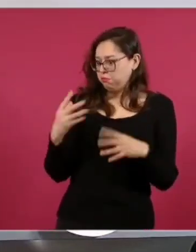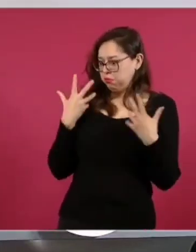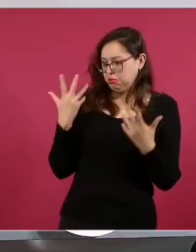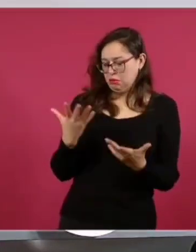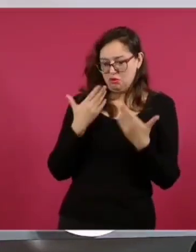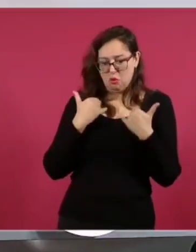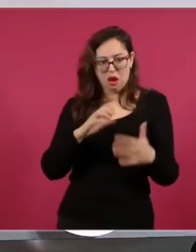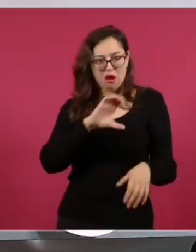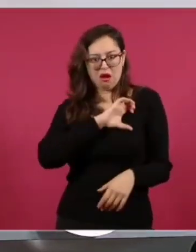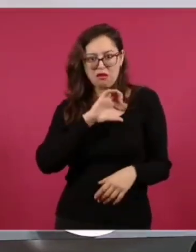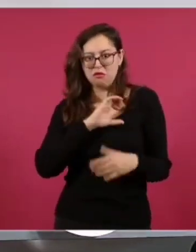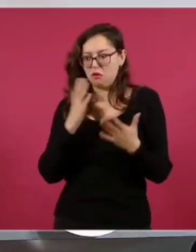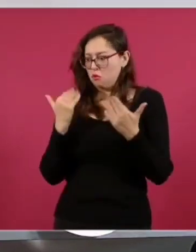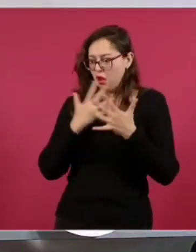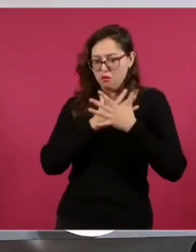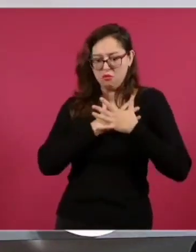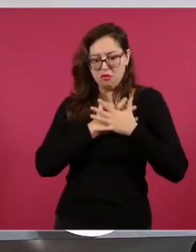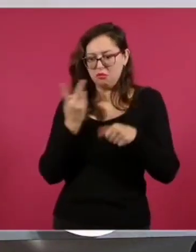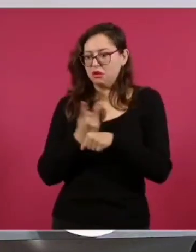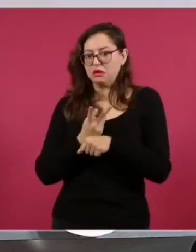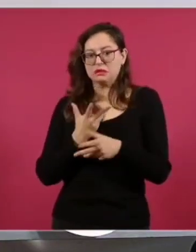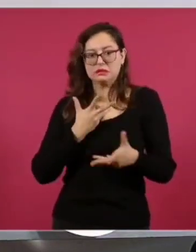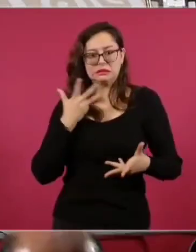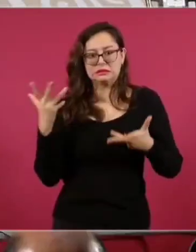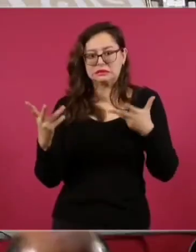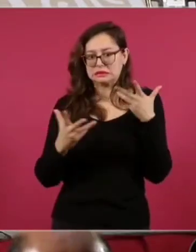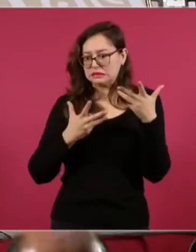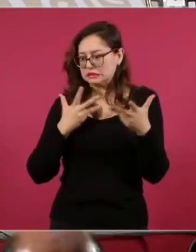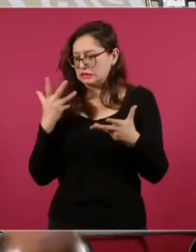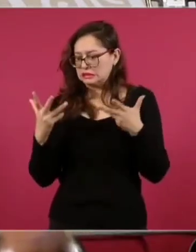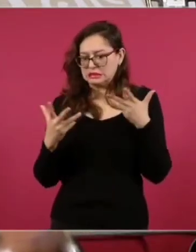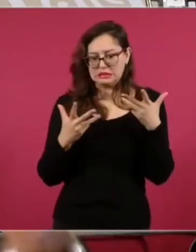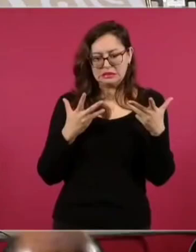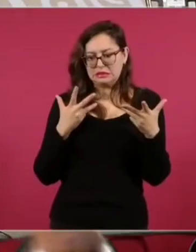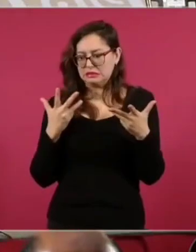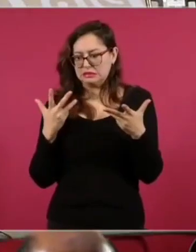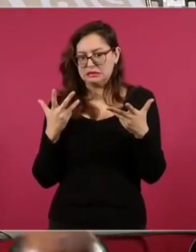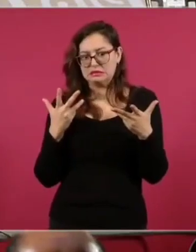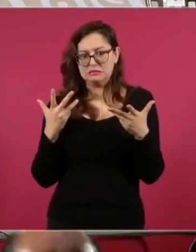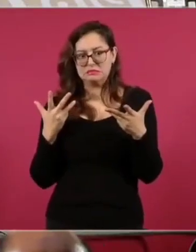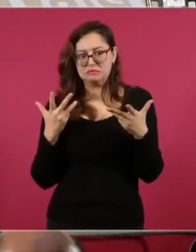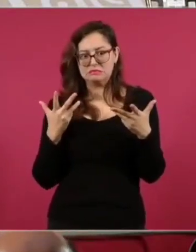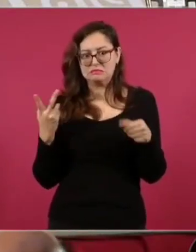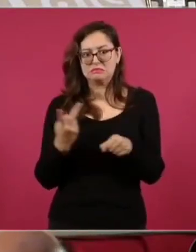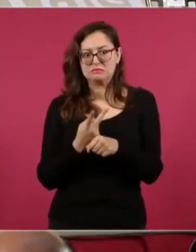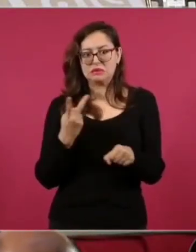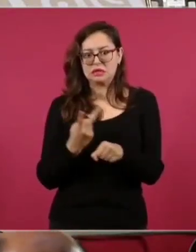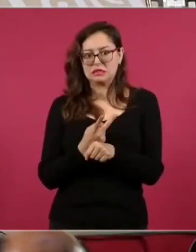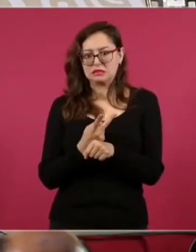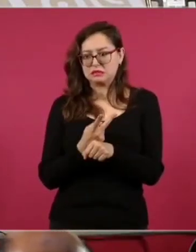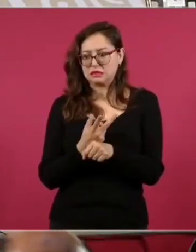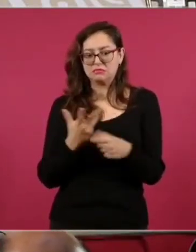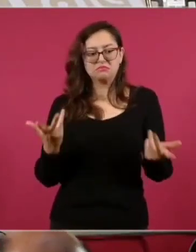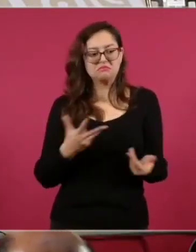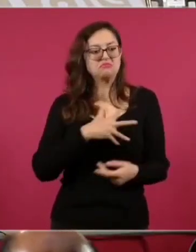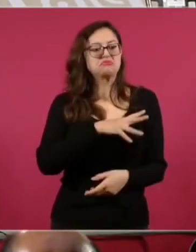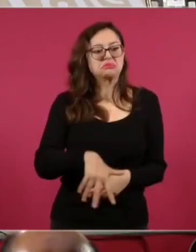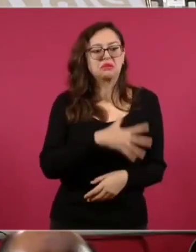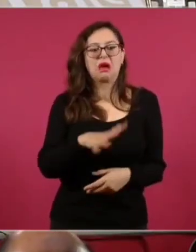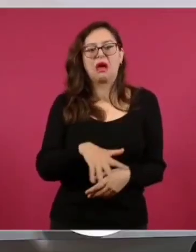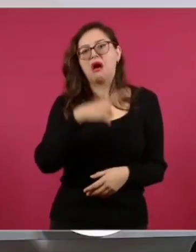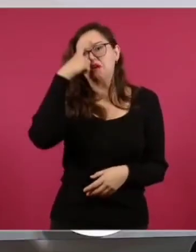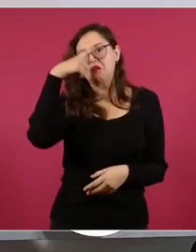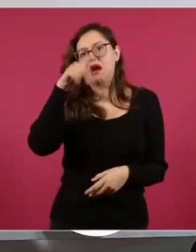vacíos que quieren llenarse, o se pretenden llenar esos vacíos con la droga